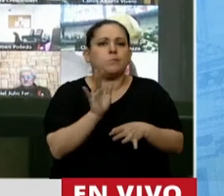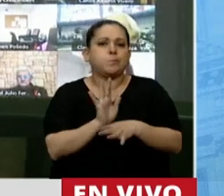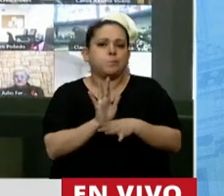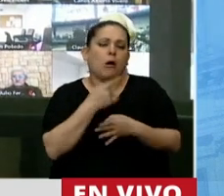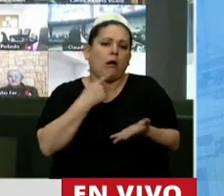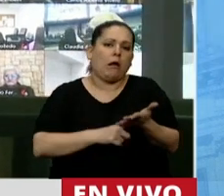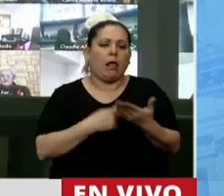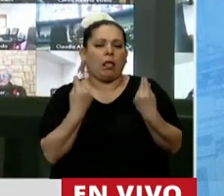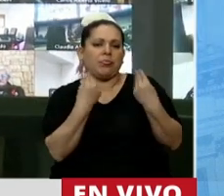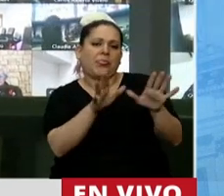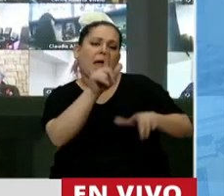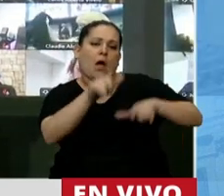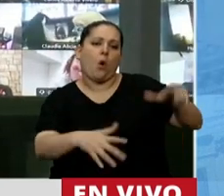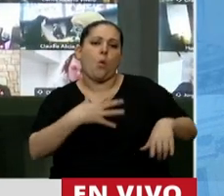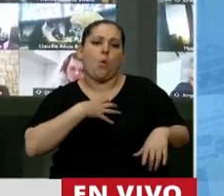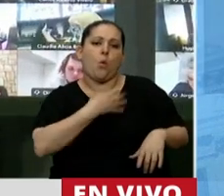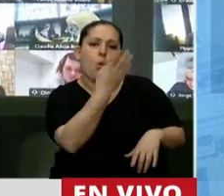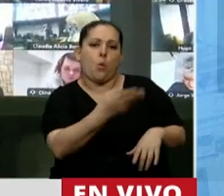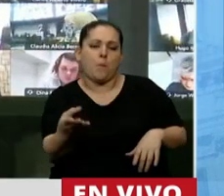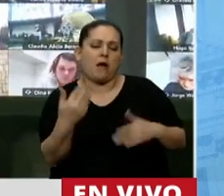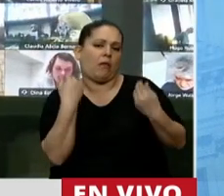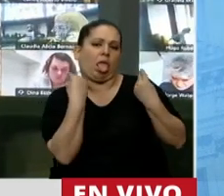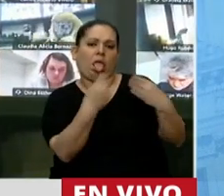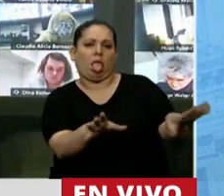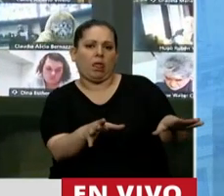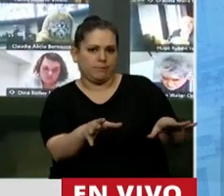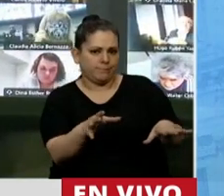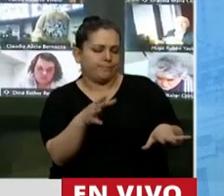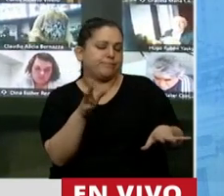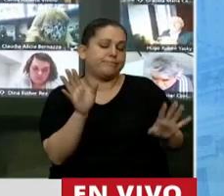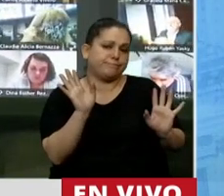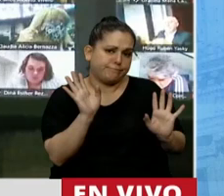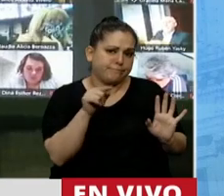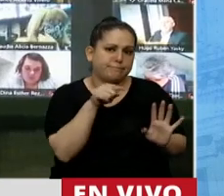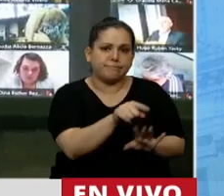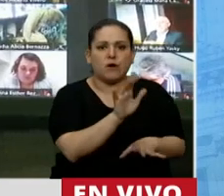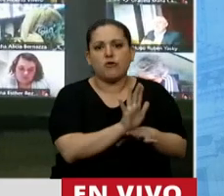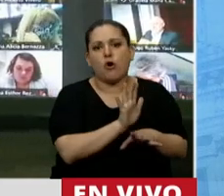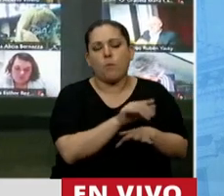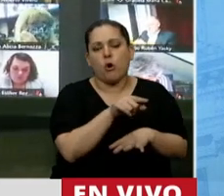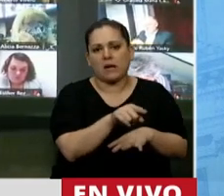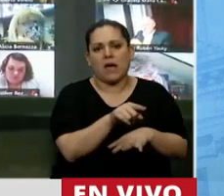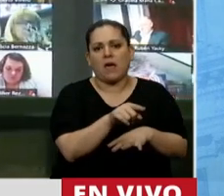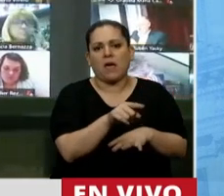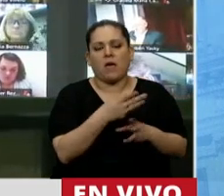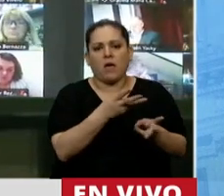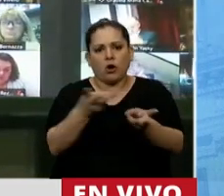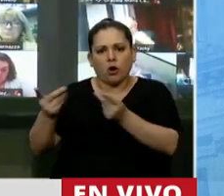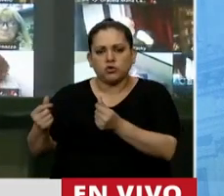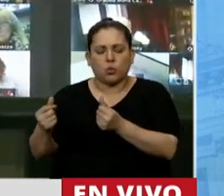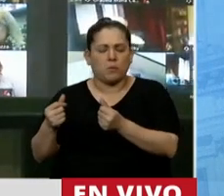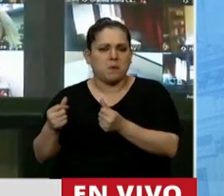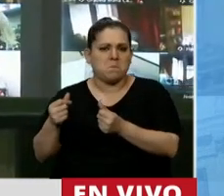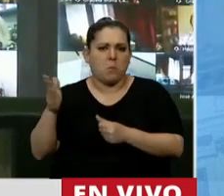la vida humana y se vinculaba sobre todo a que se generara un consumismo improductivo.